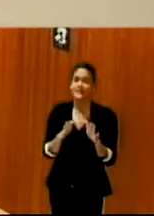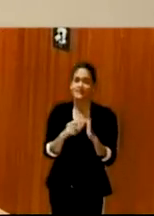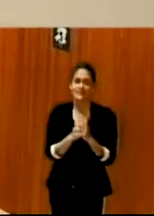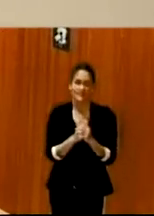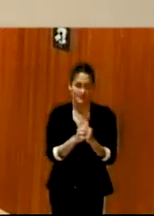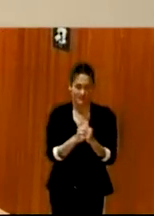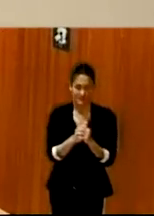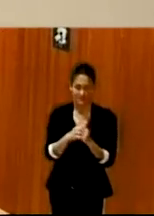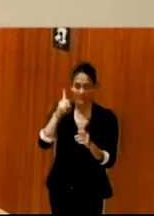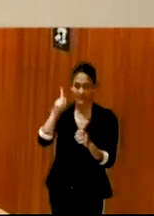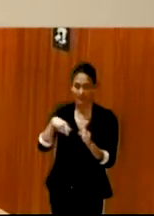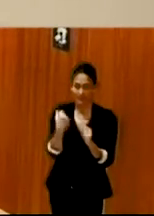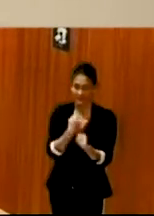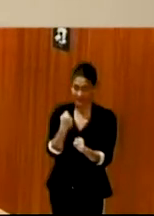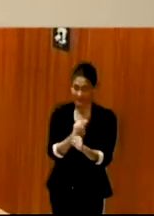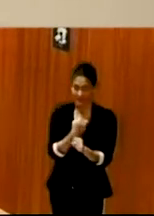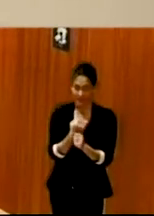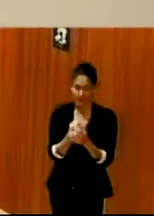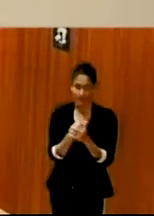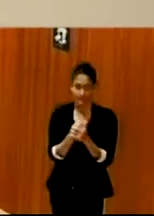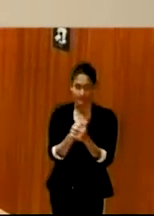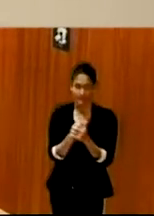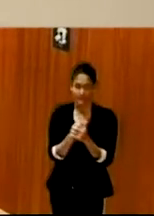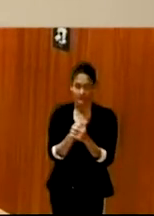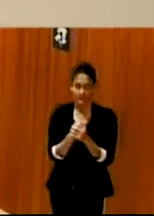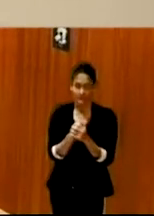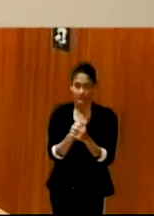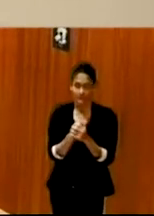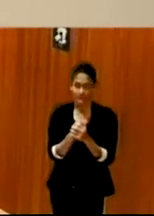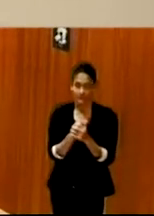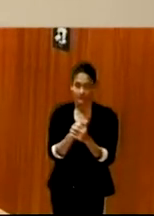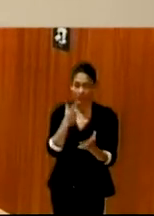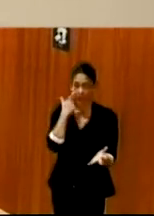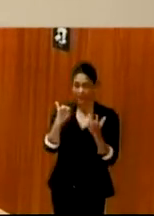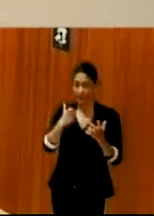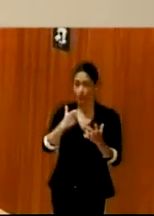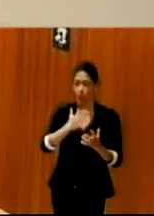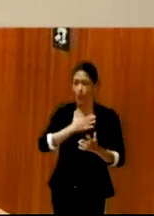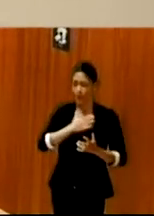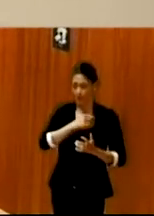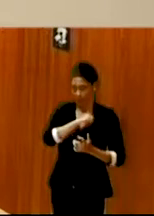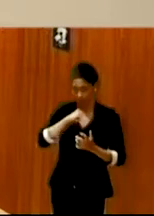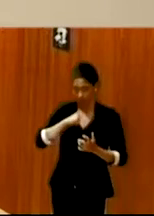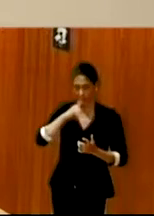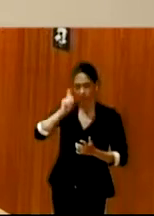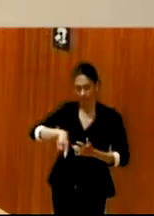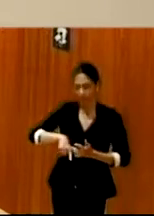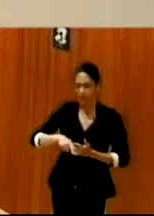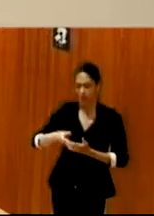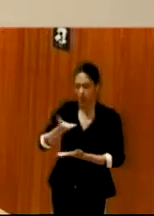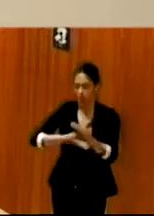Y trabajamos, como os decía, en espectáculos propios y también en colaboraciones con otras personas.